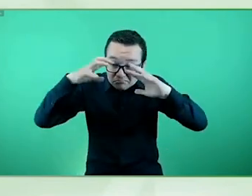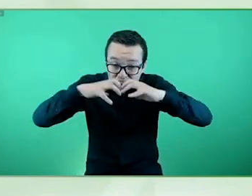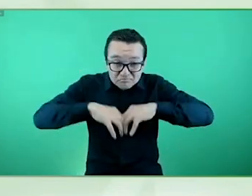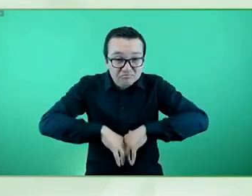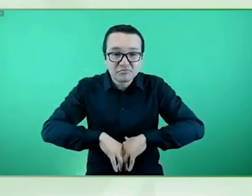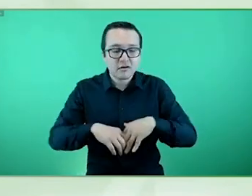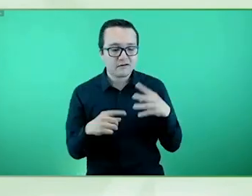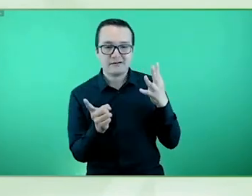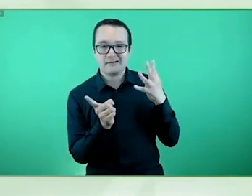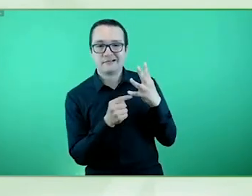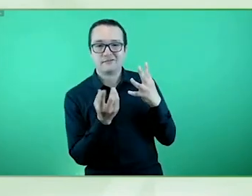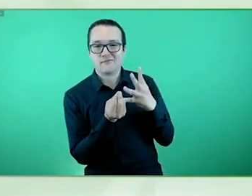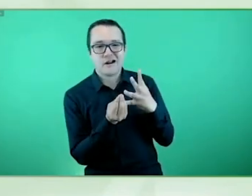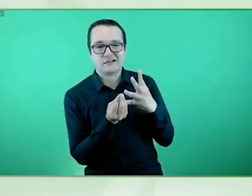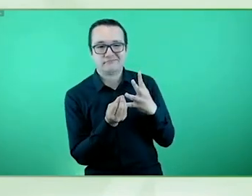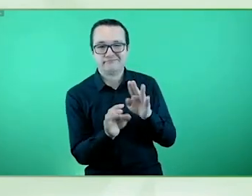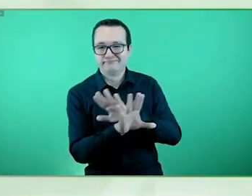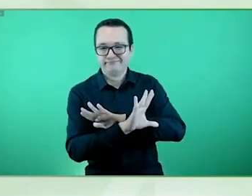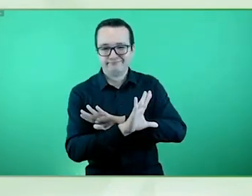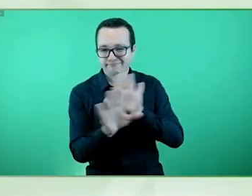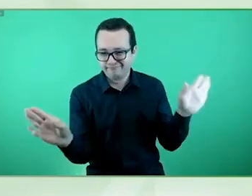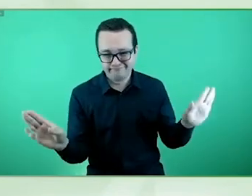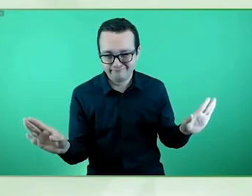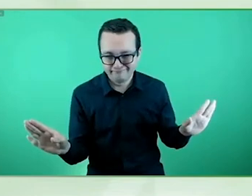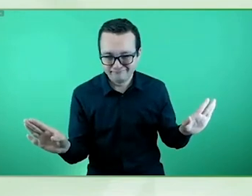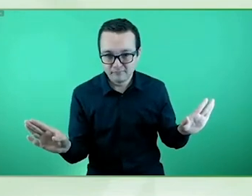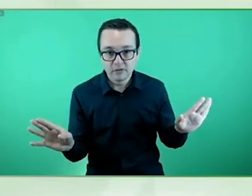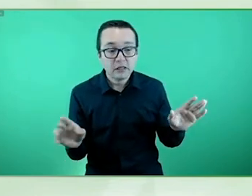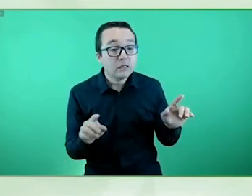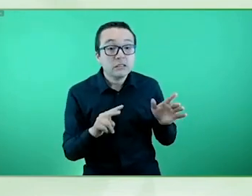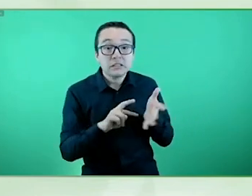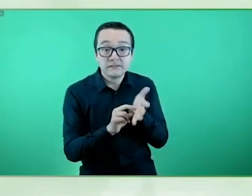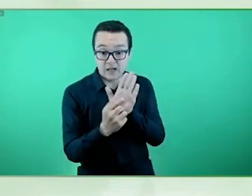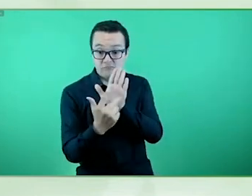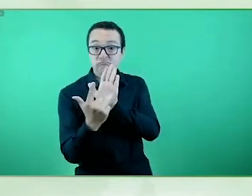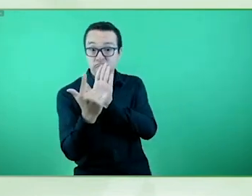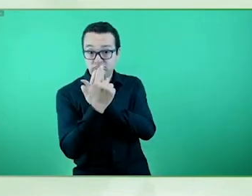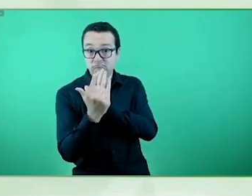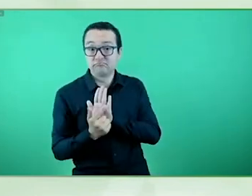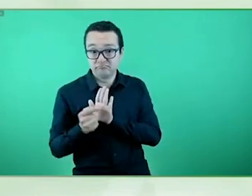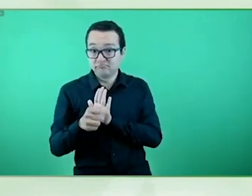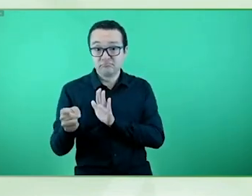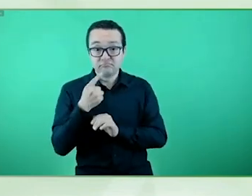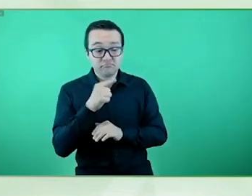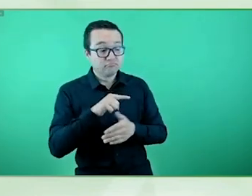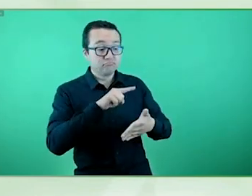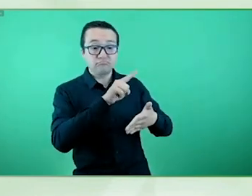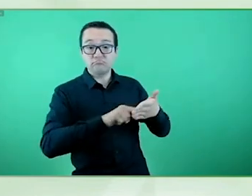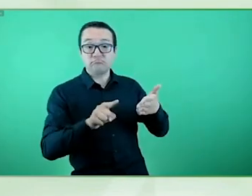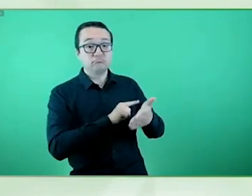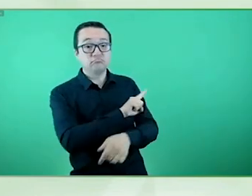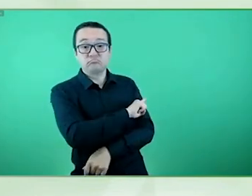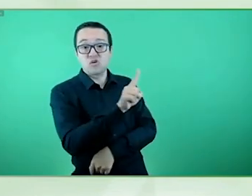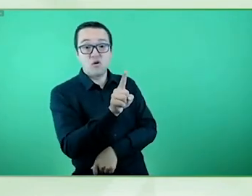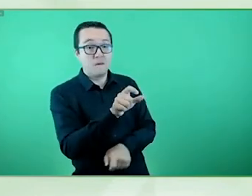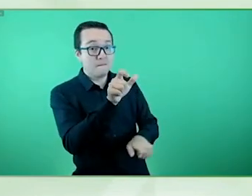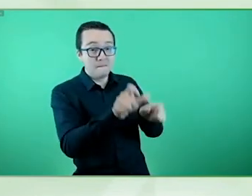que algunas legislaciones prohíben a todas las personas con discapacidad